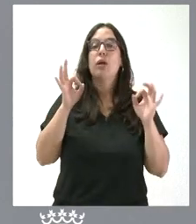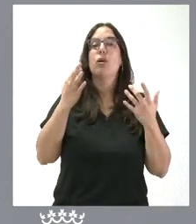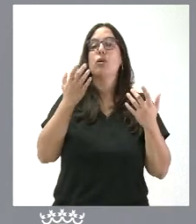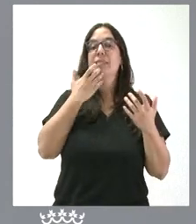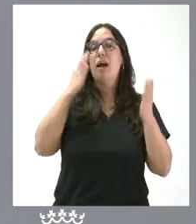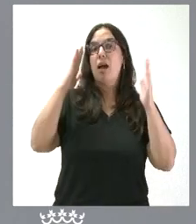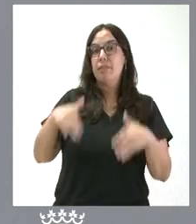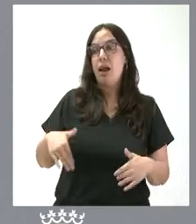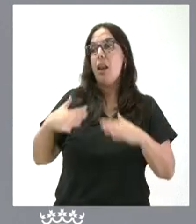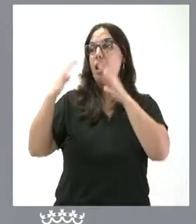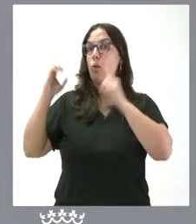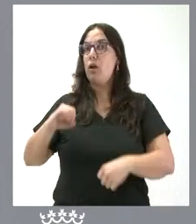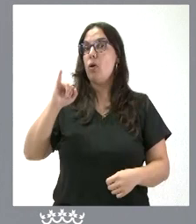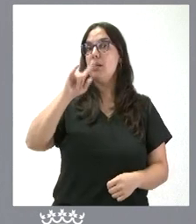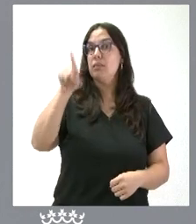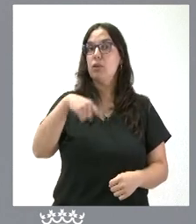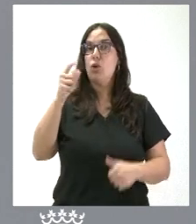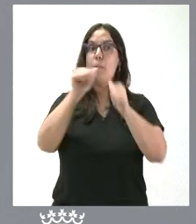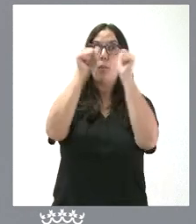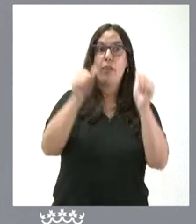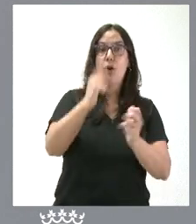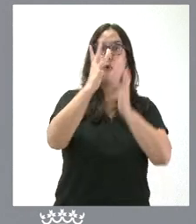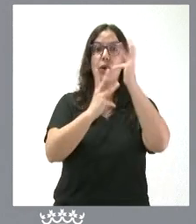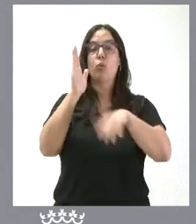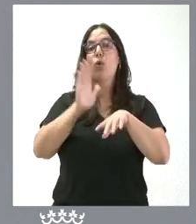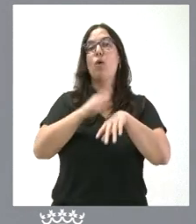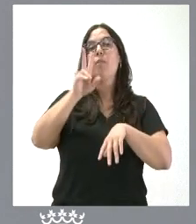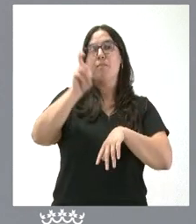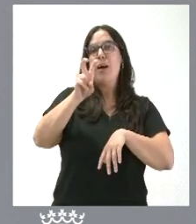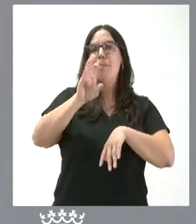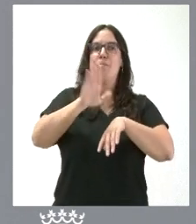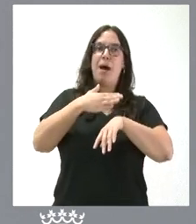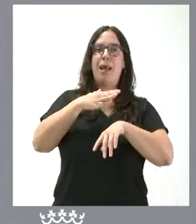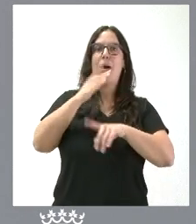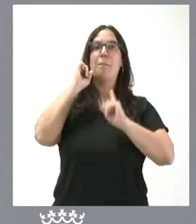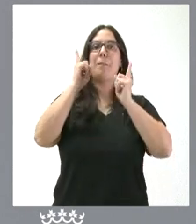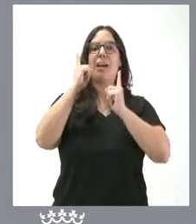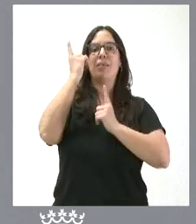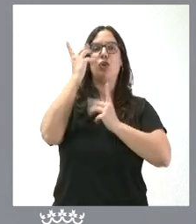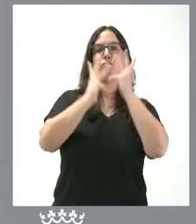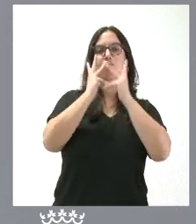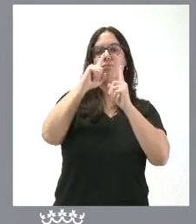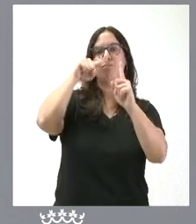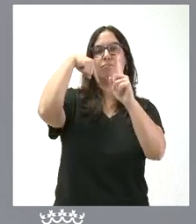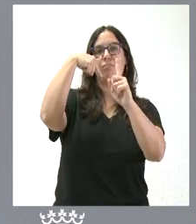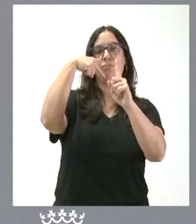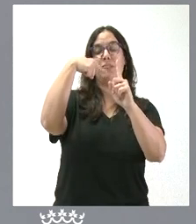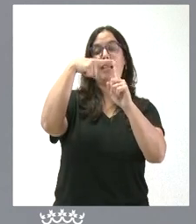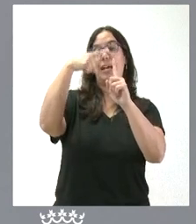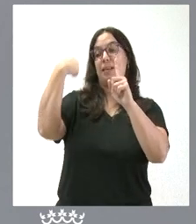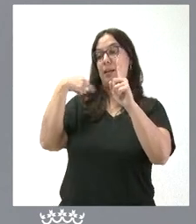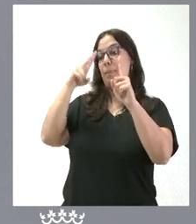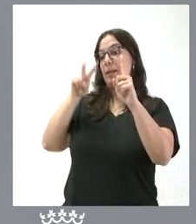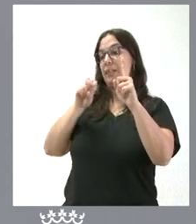que finalmente guiamos un acuerdo, el modelo y el cálculo servirían para las previsiones de liquidación del año 22 que sí se imputaría para el año